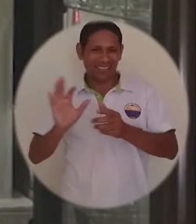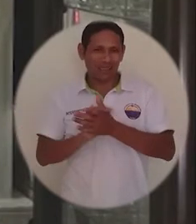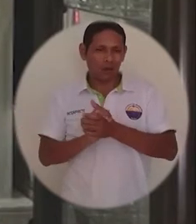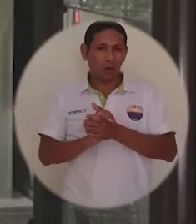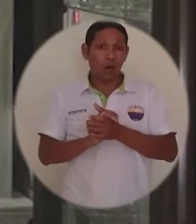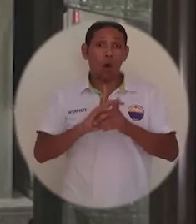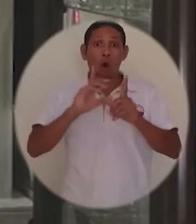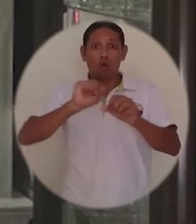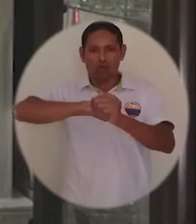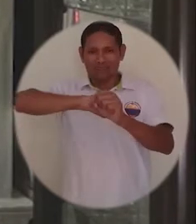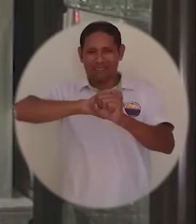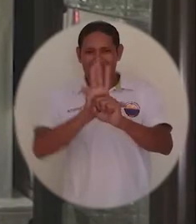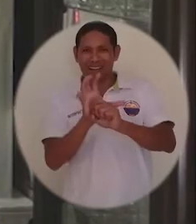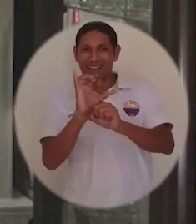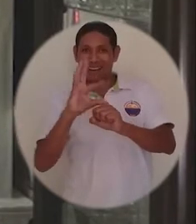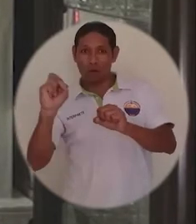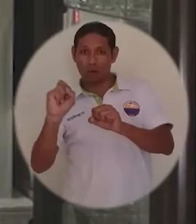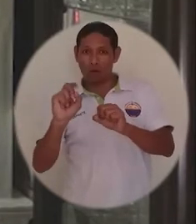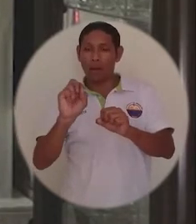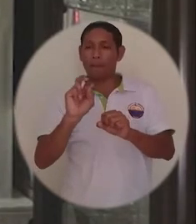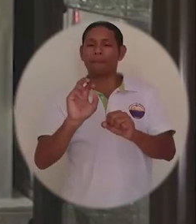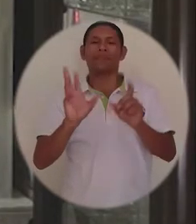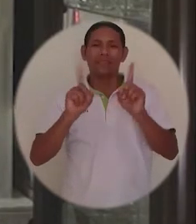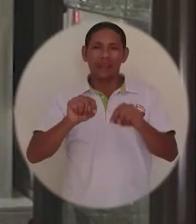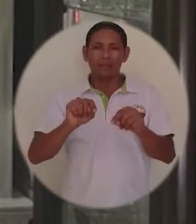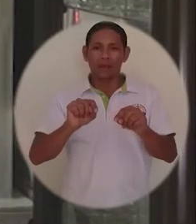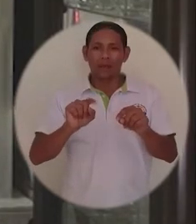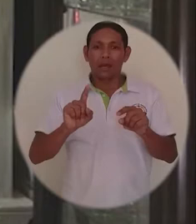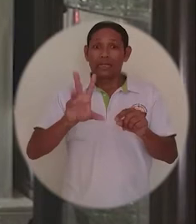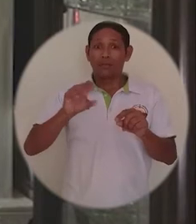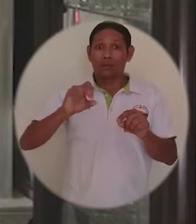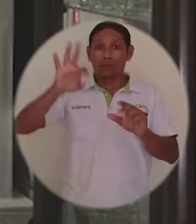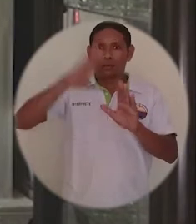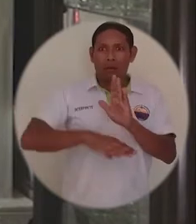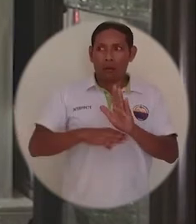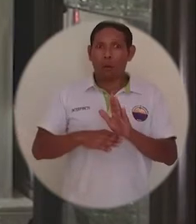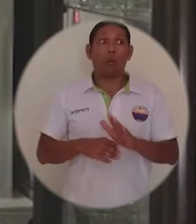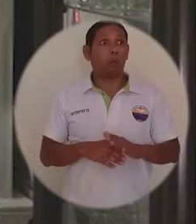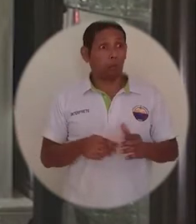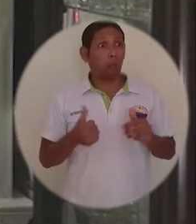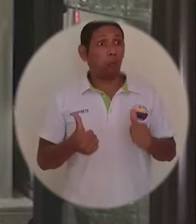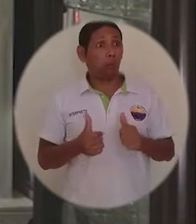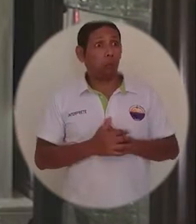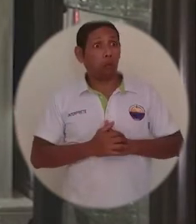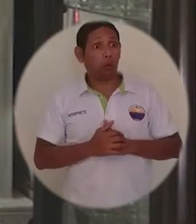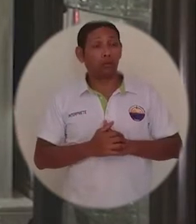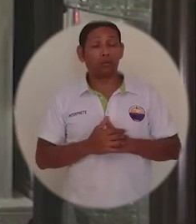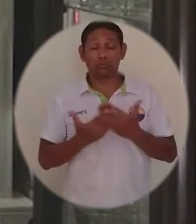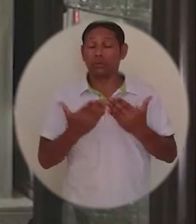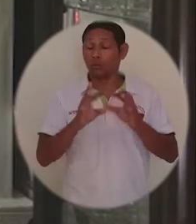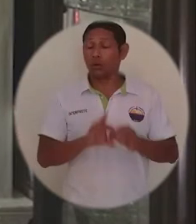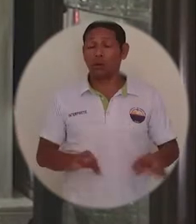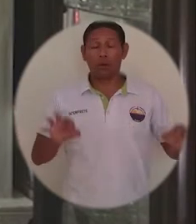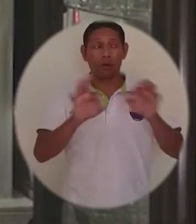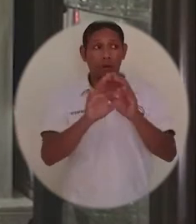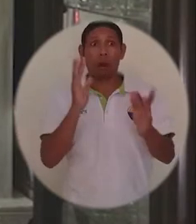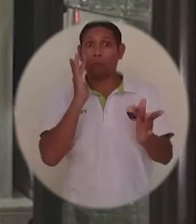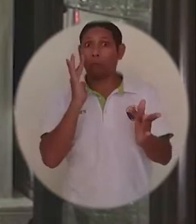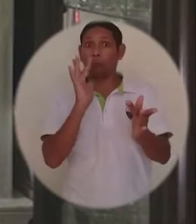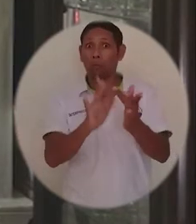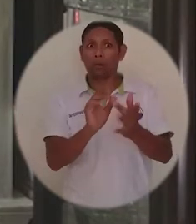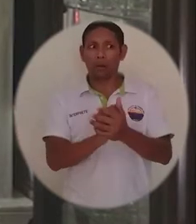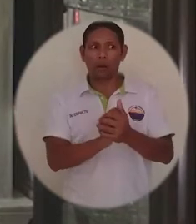distancia y de un 25% de los estudiantes de posgrado de todos los estratos. Propuesta que es viable,